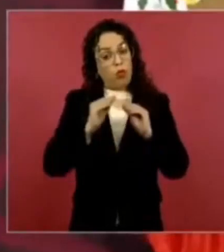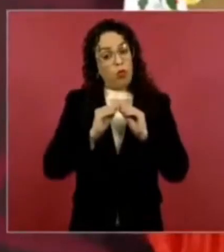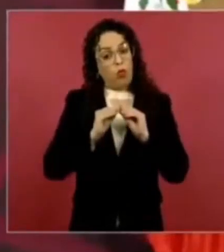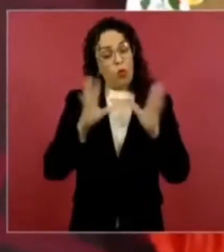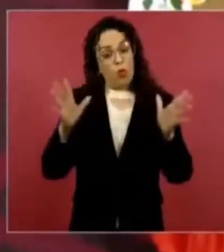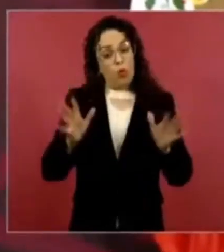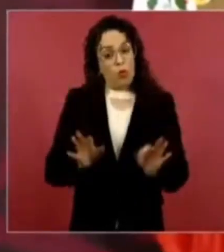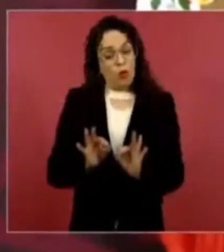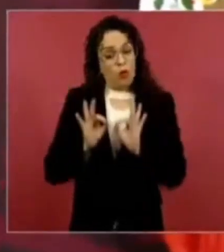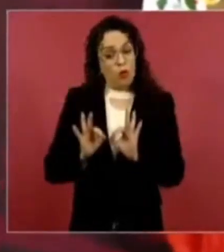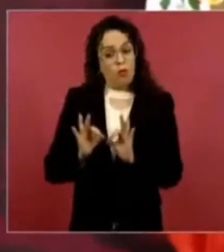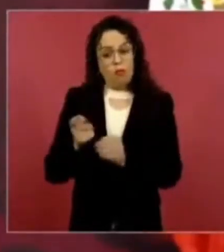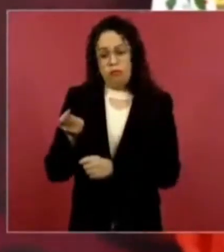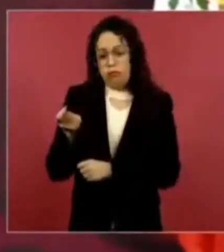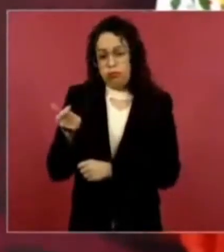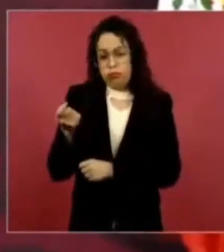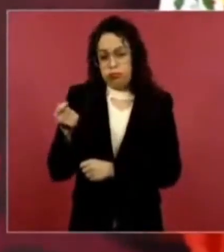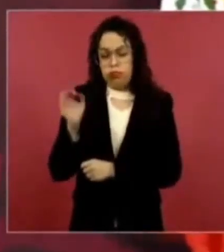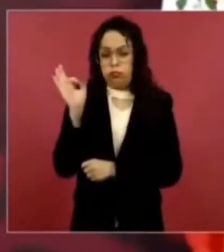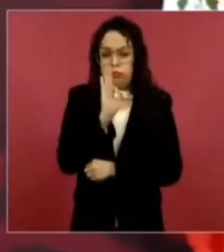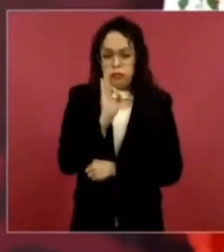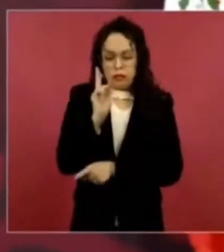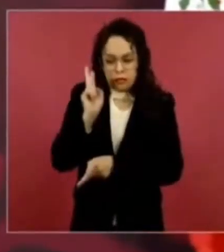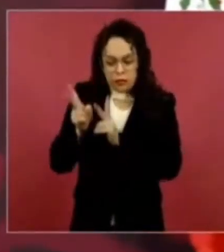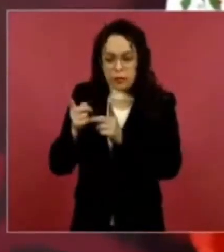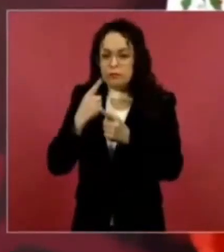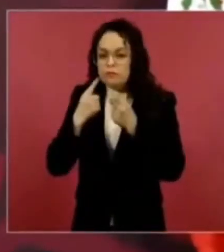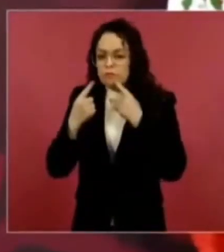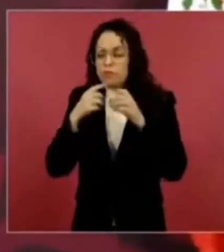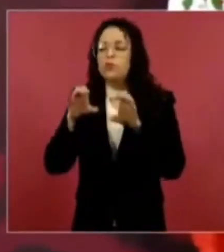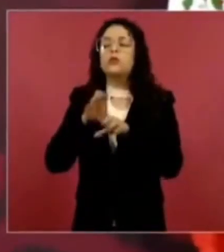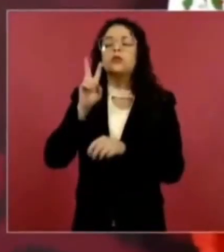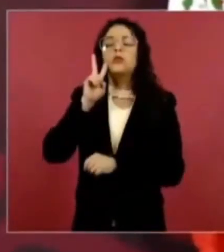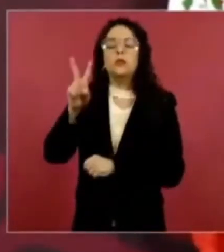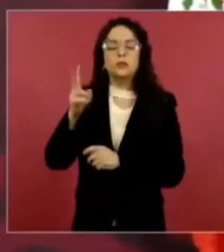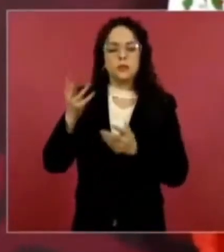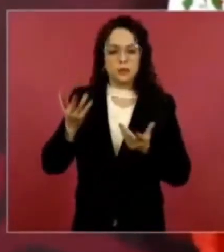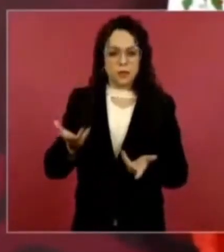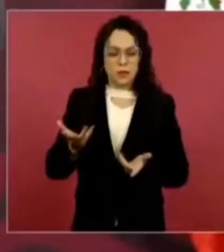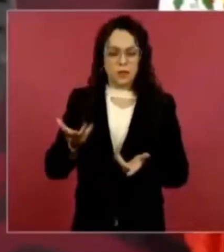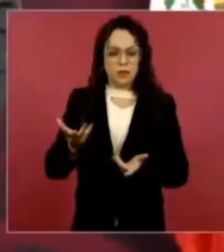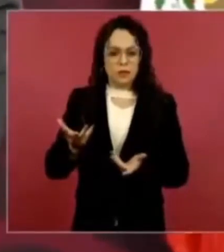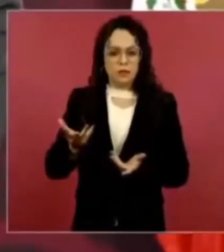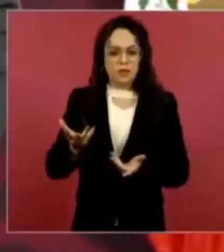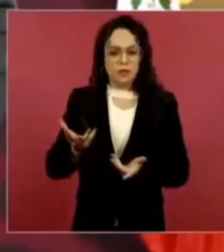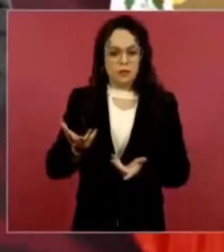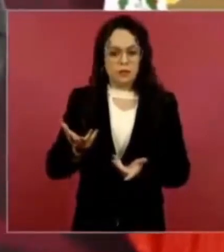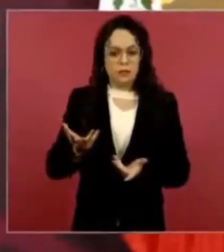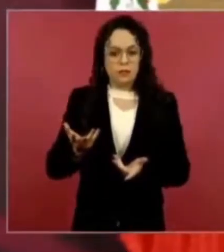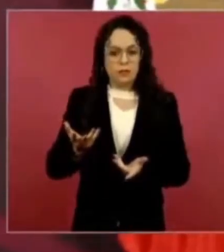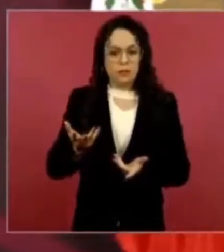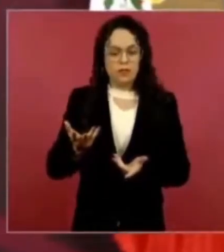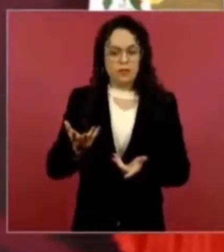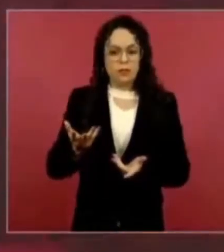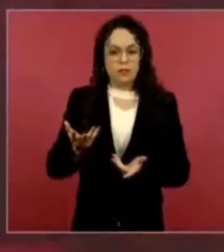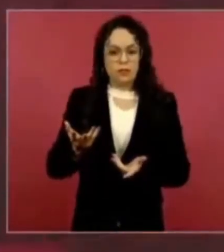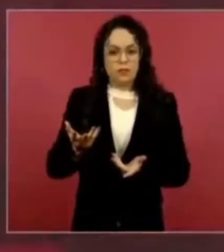a eso se les propone, porque tienen que cumplir ciertos requisitos,